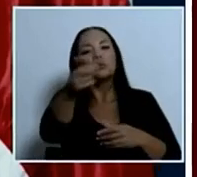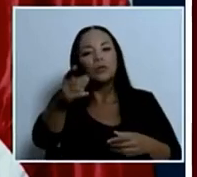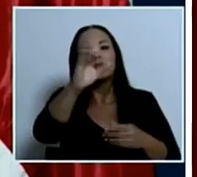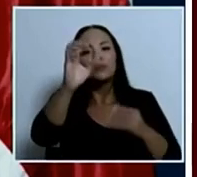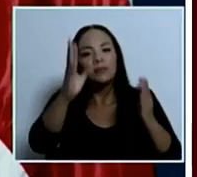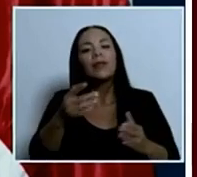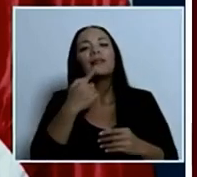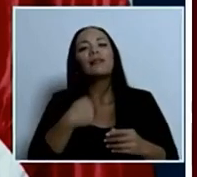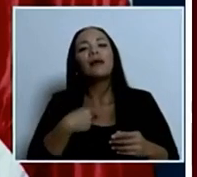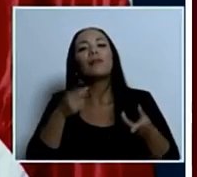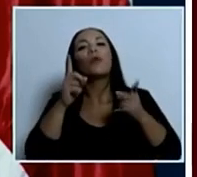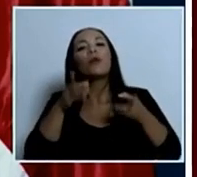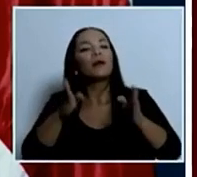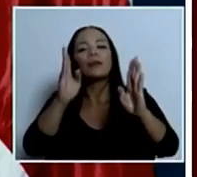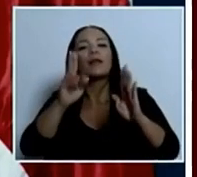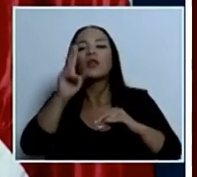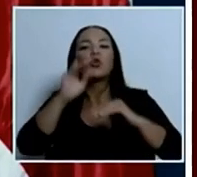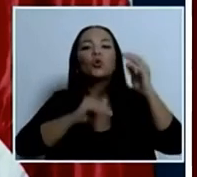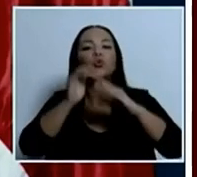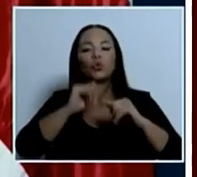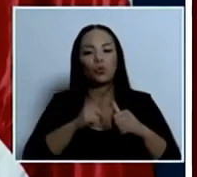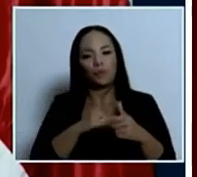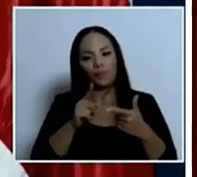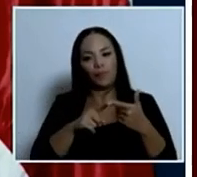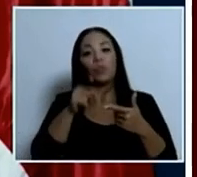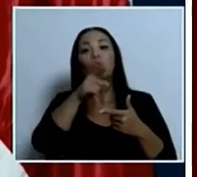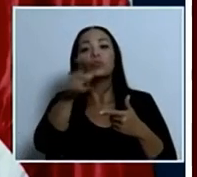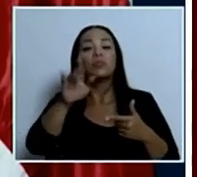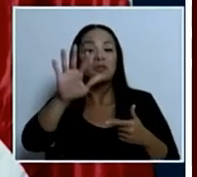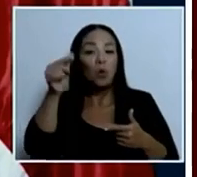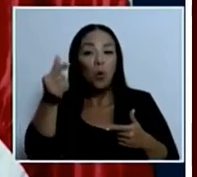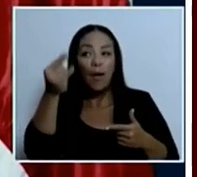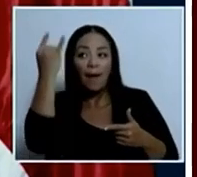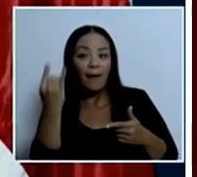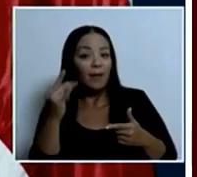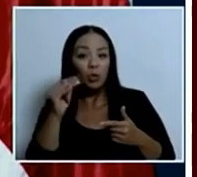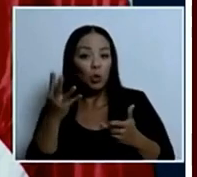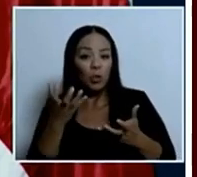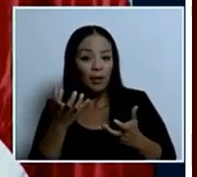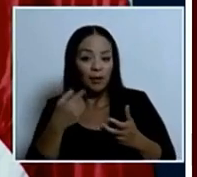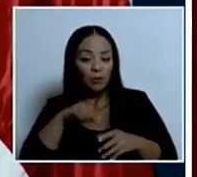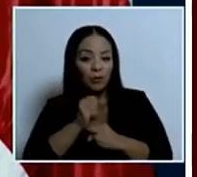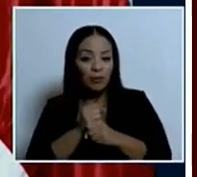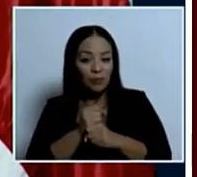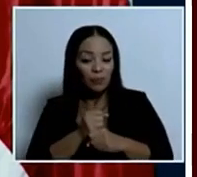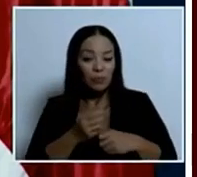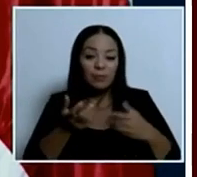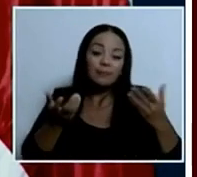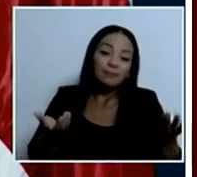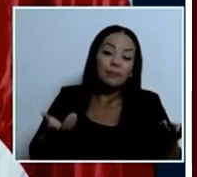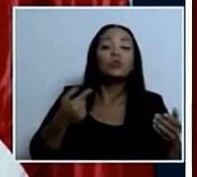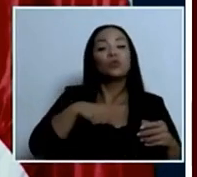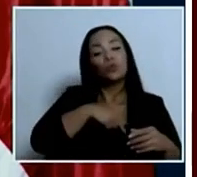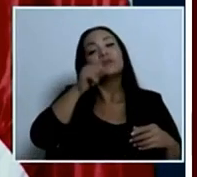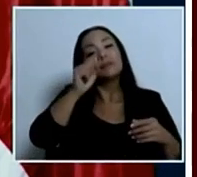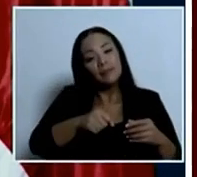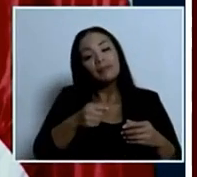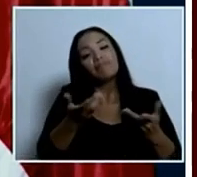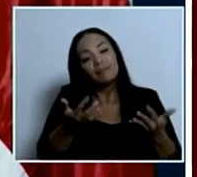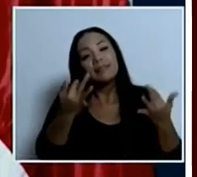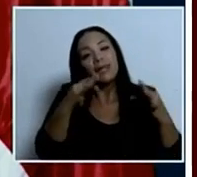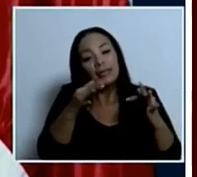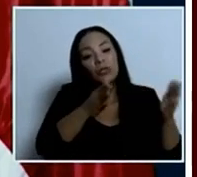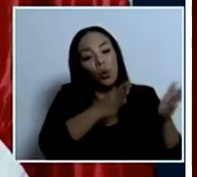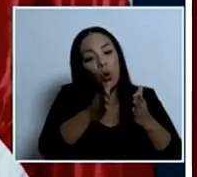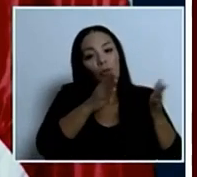construya qué 5G no quiere que hagamos entonces si estamos poniendo orden a la caja don David y yo creo que